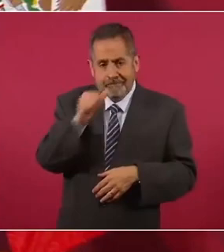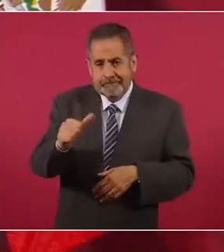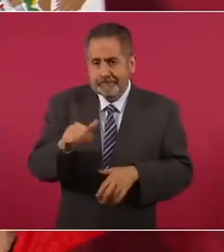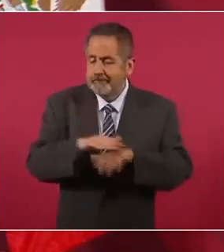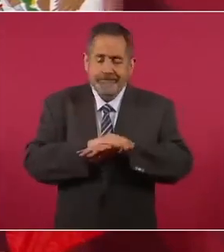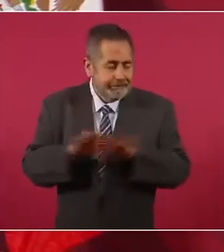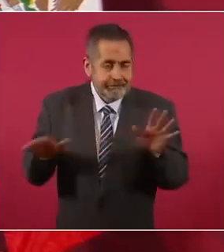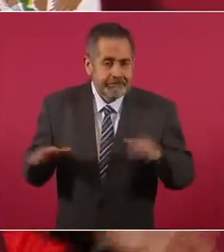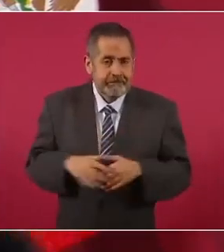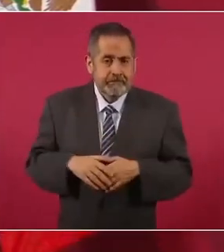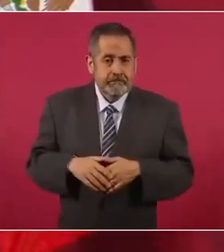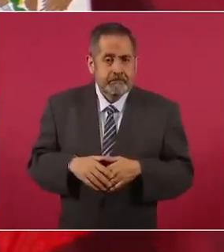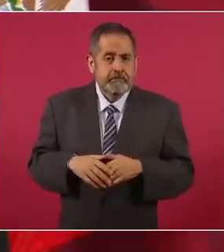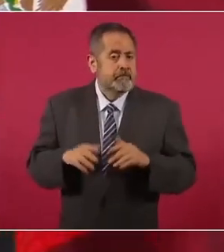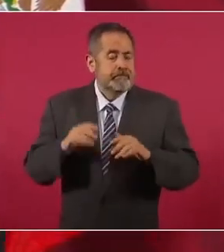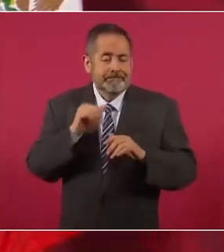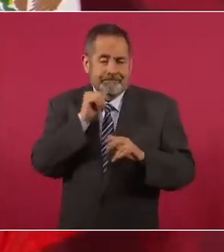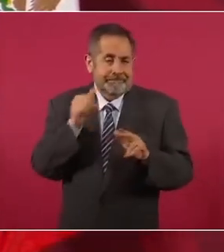o no cobran